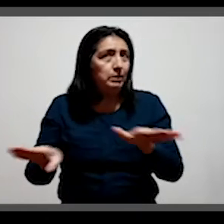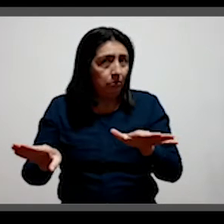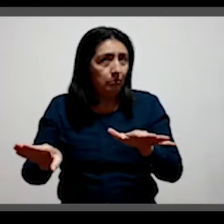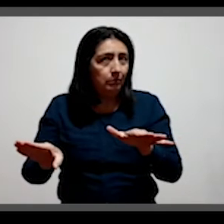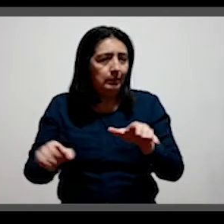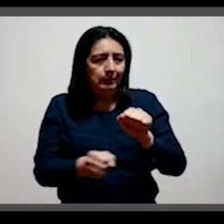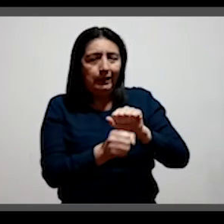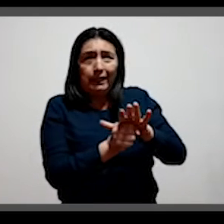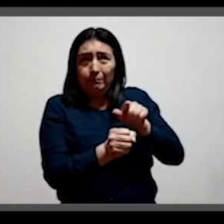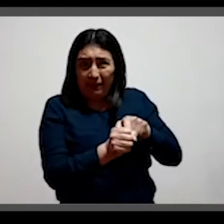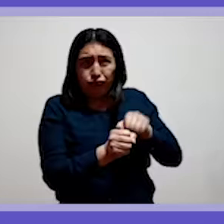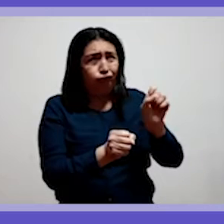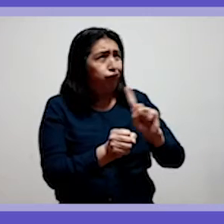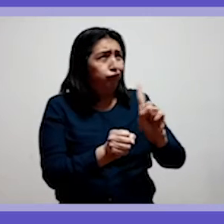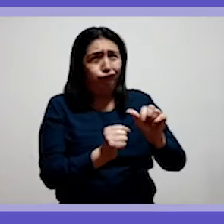El virus no.